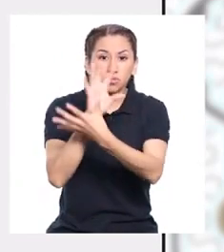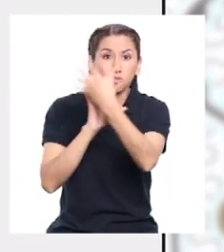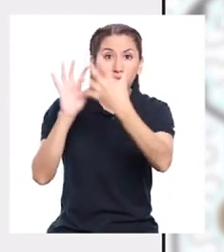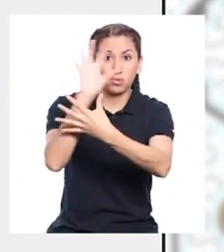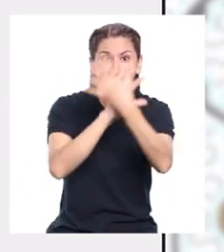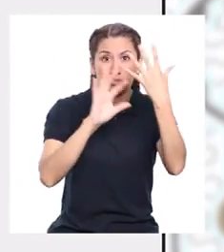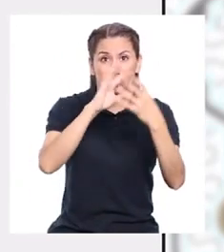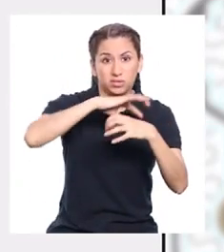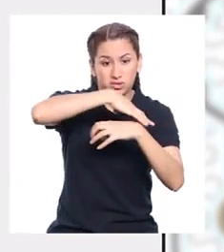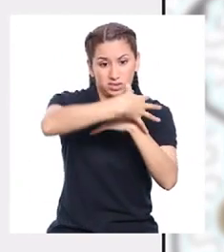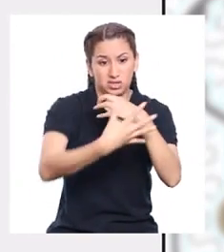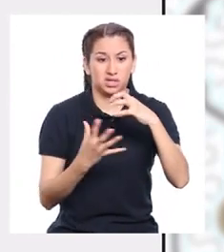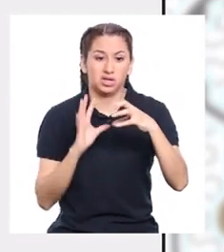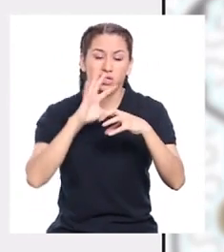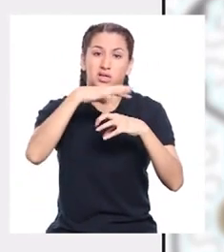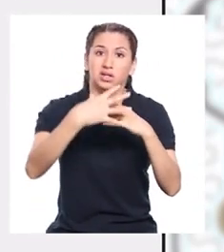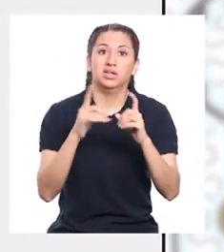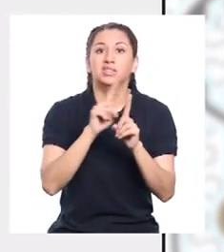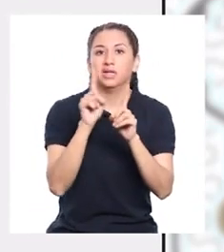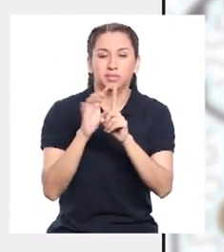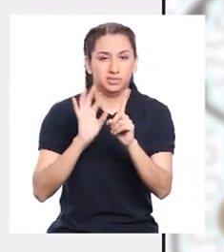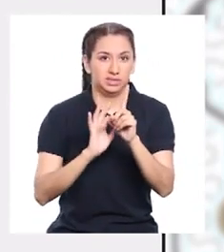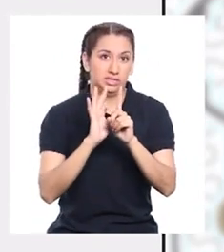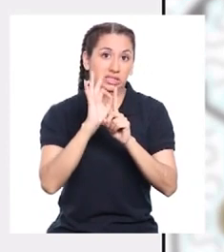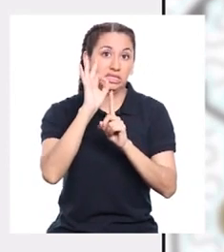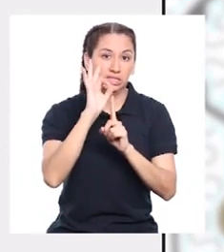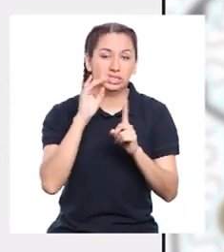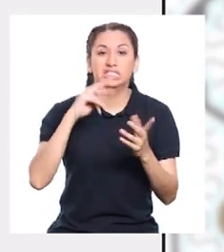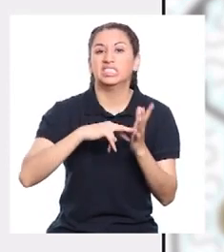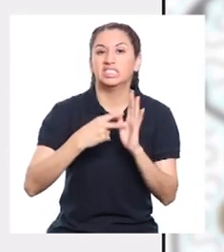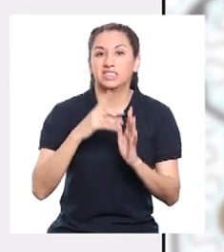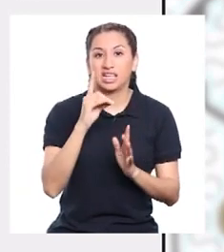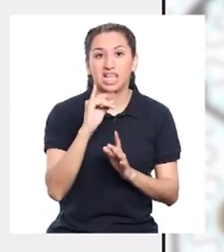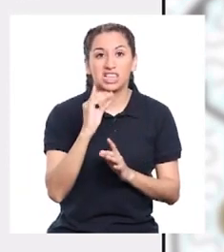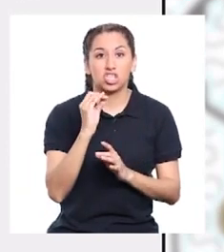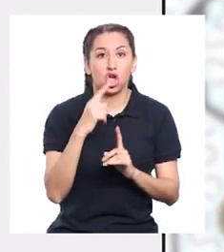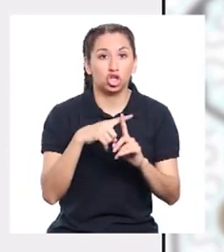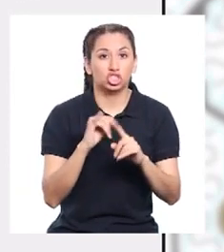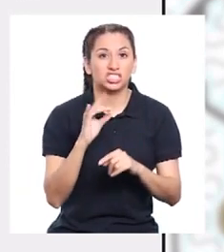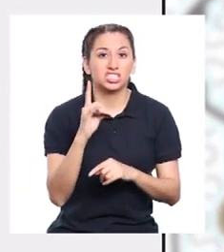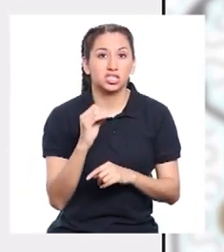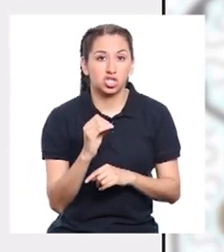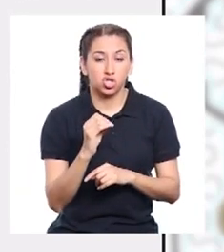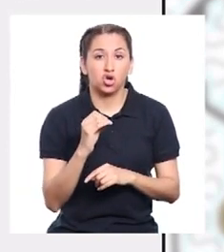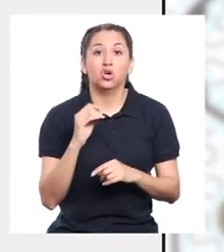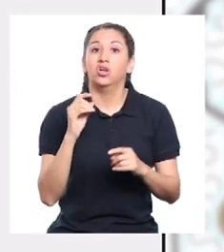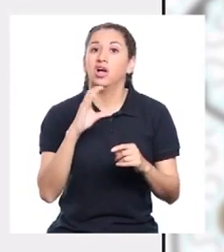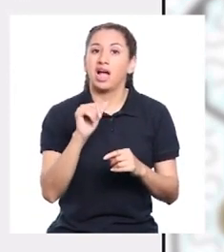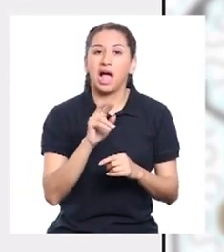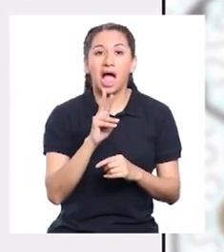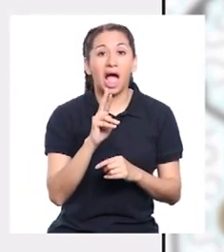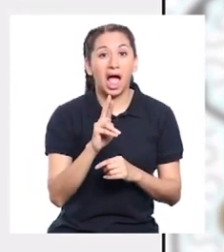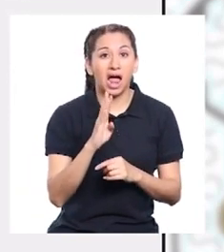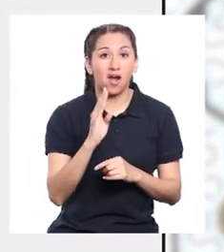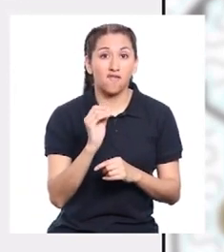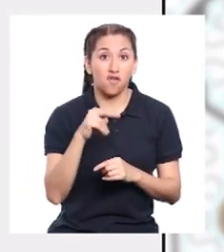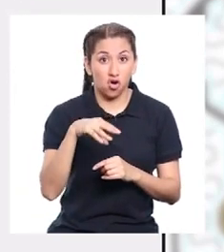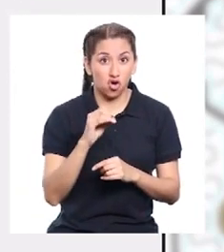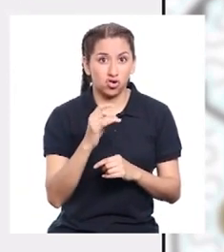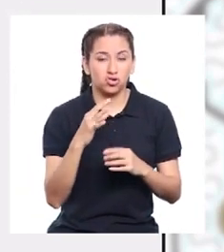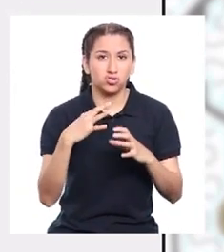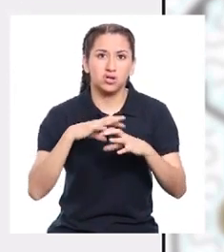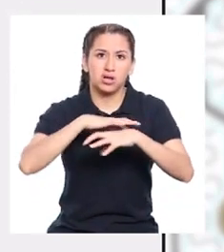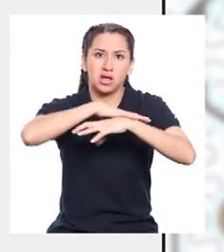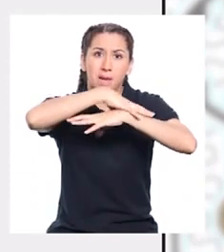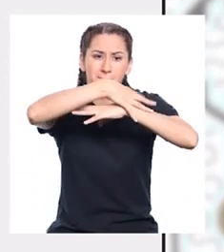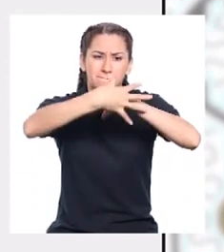dióxido de carbono atmosférico y temperatura. Eso quiere decir que el dióxido de carbono y otros contaminantes que emitimos forman